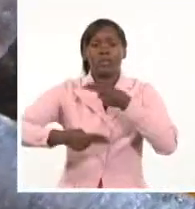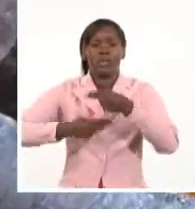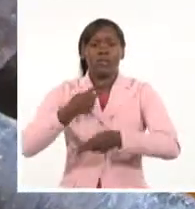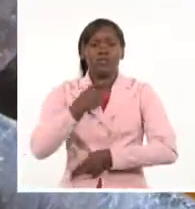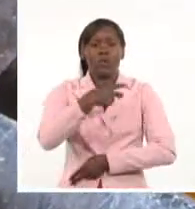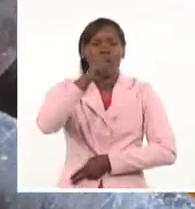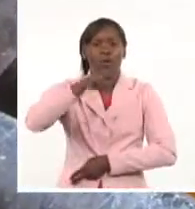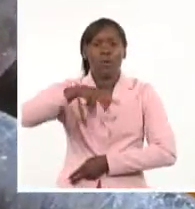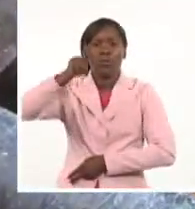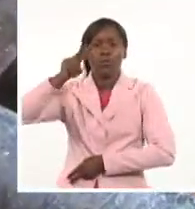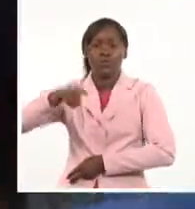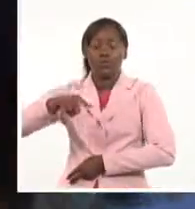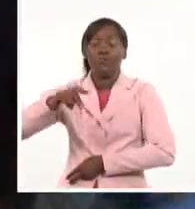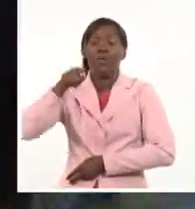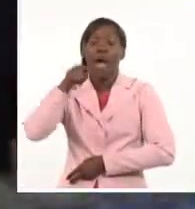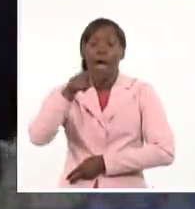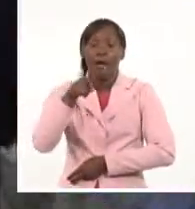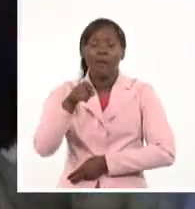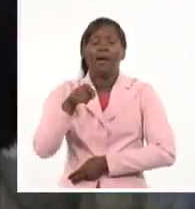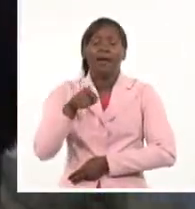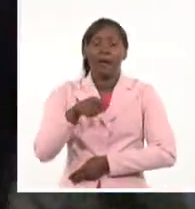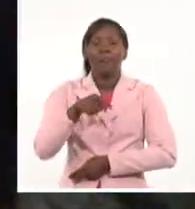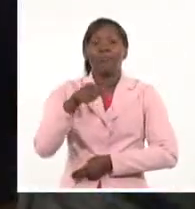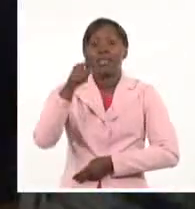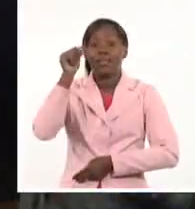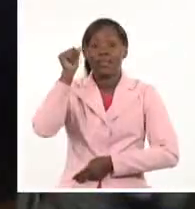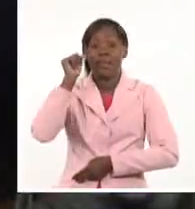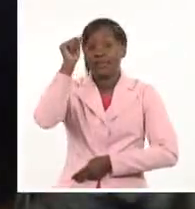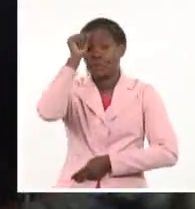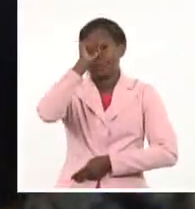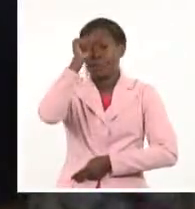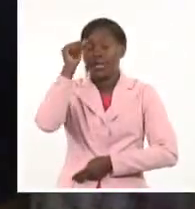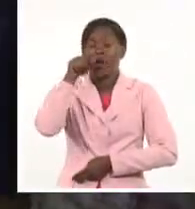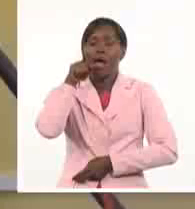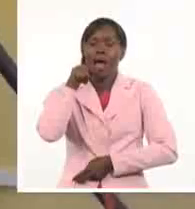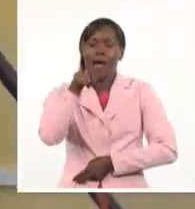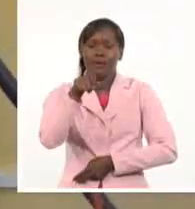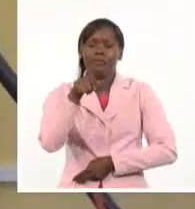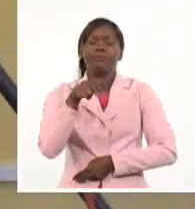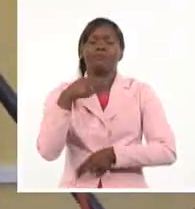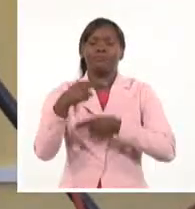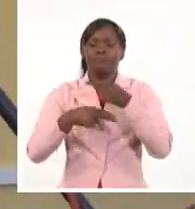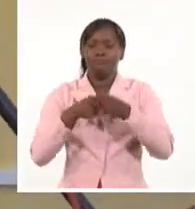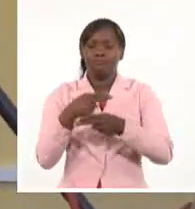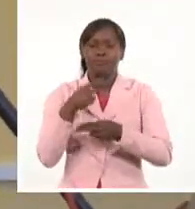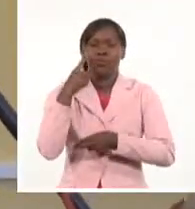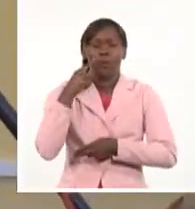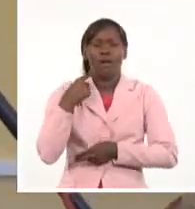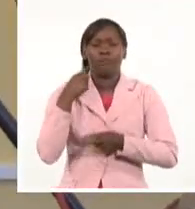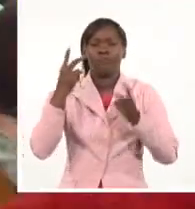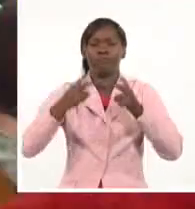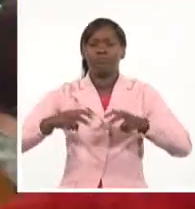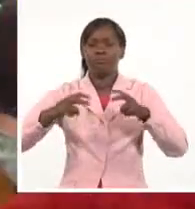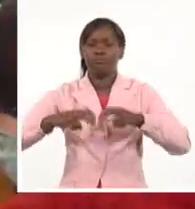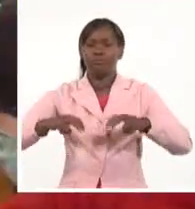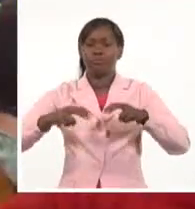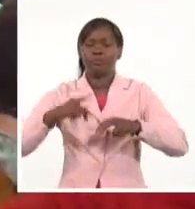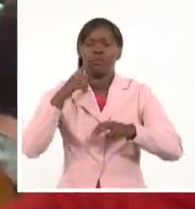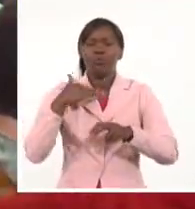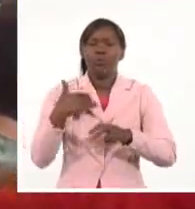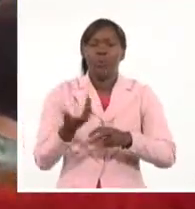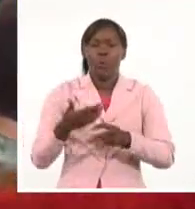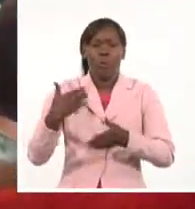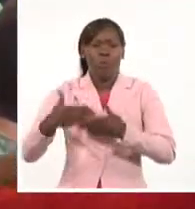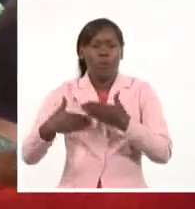Camaguaní y Santo Domingo, en sus principales líneas, infraestructura, comunicaciones, programas de la vivienda y producción de